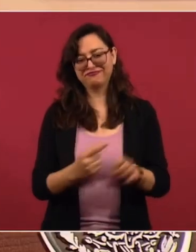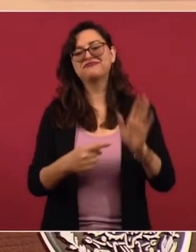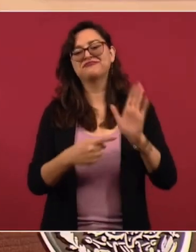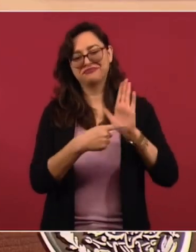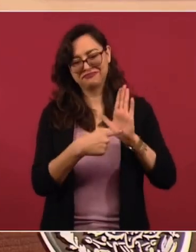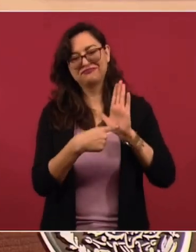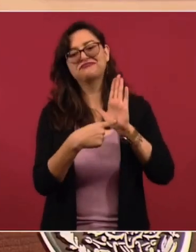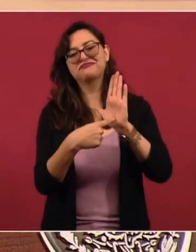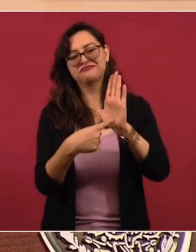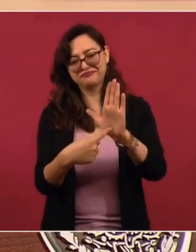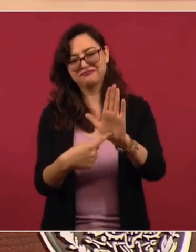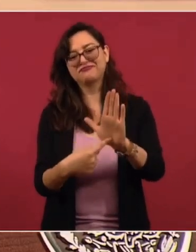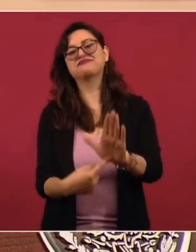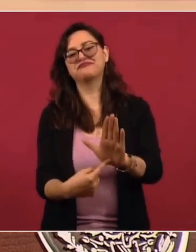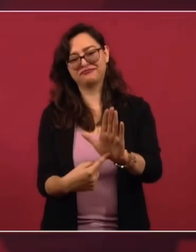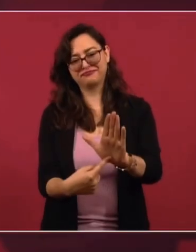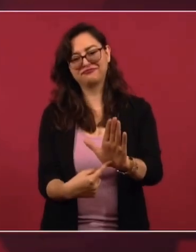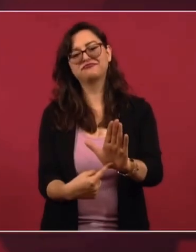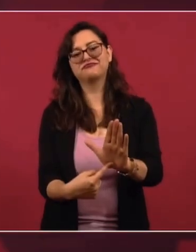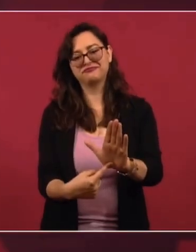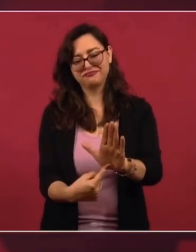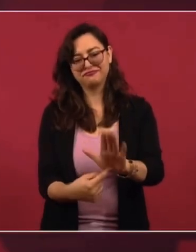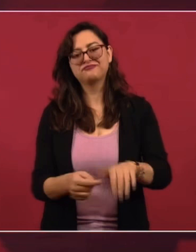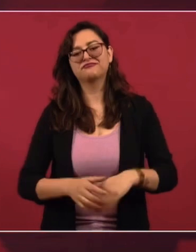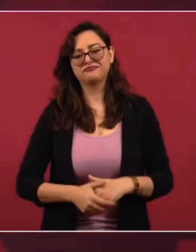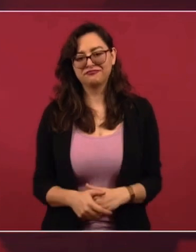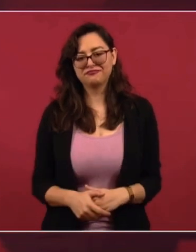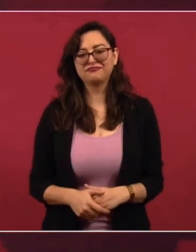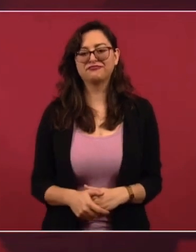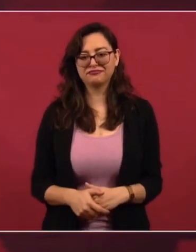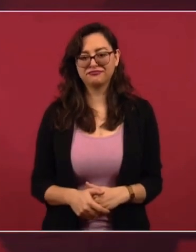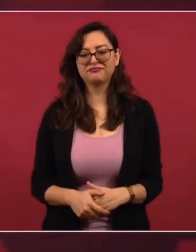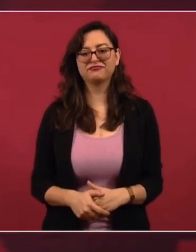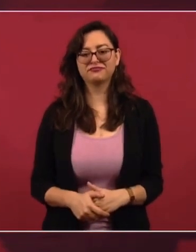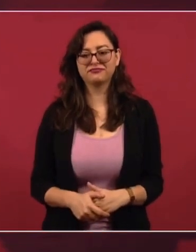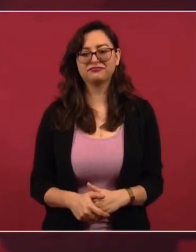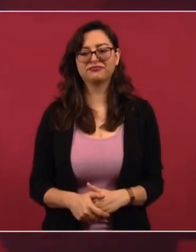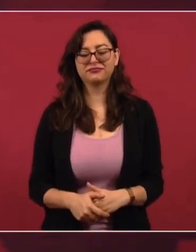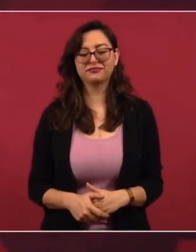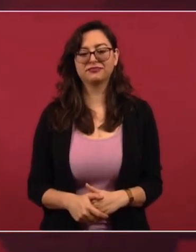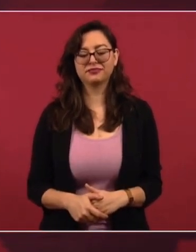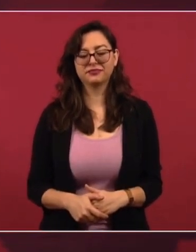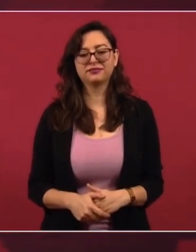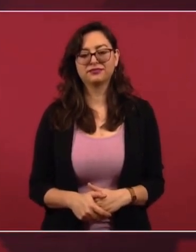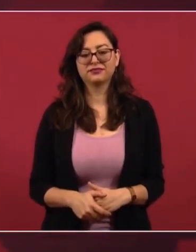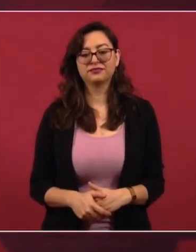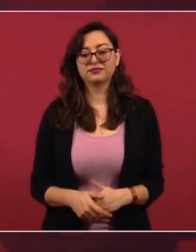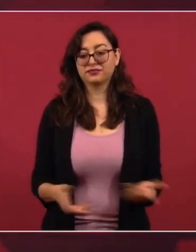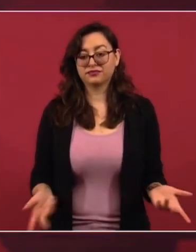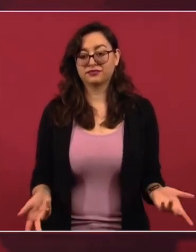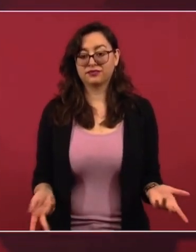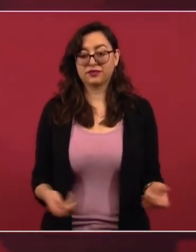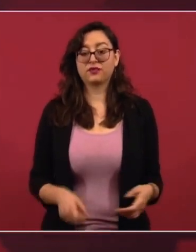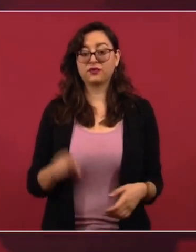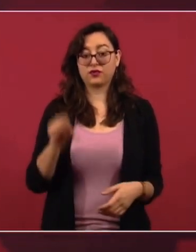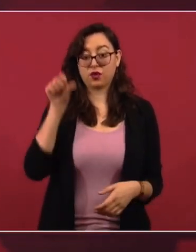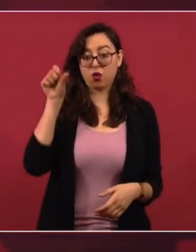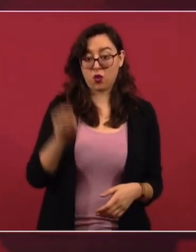porque hoy le di instrucciones al secretario de Gobernación